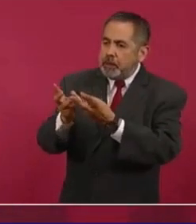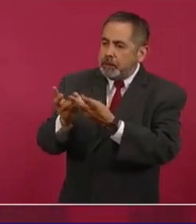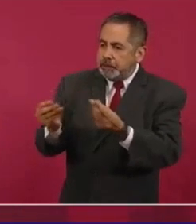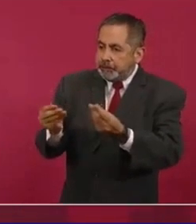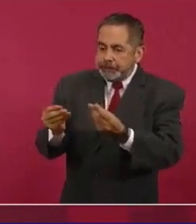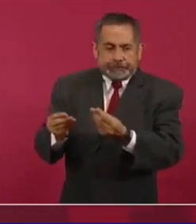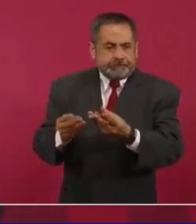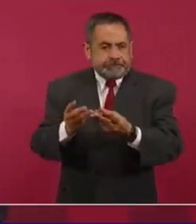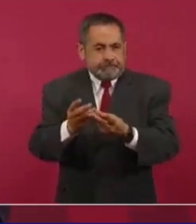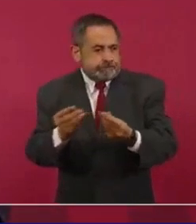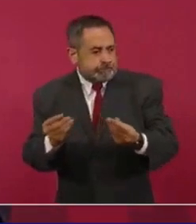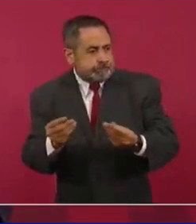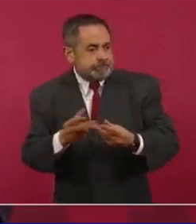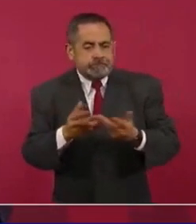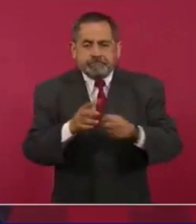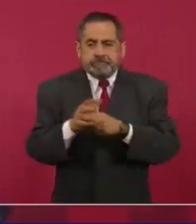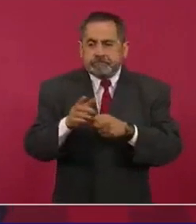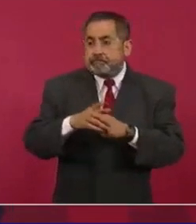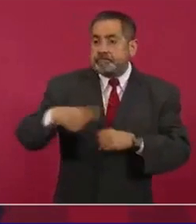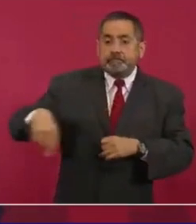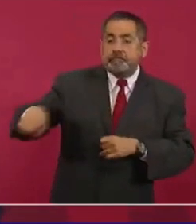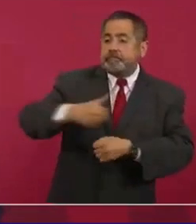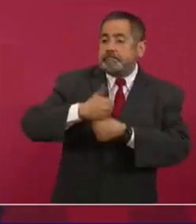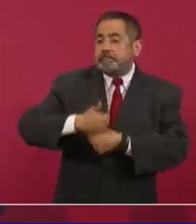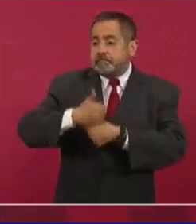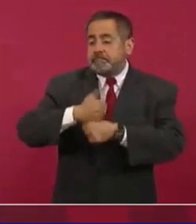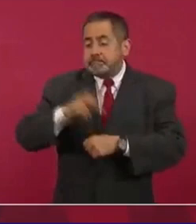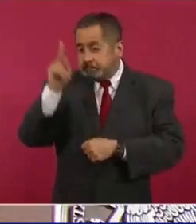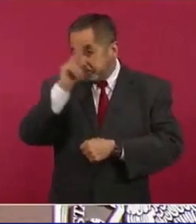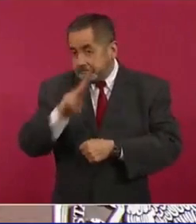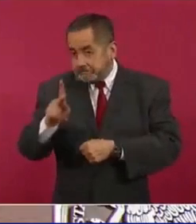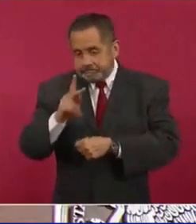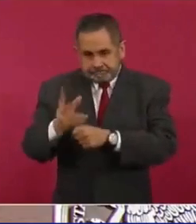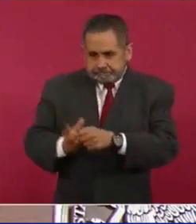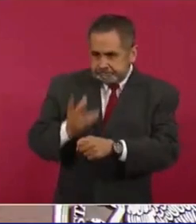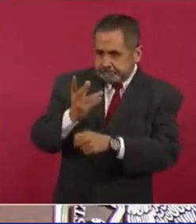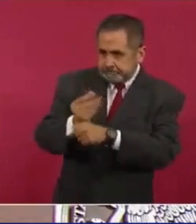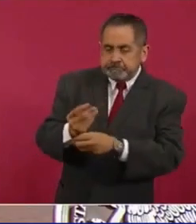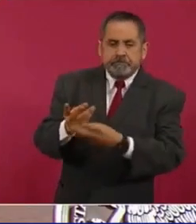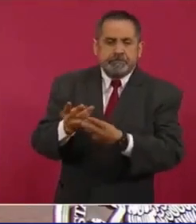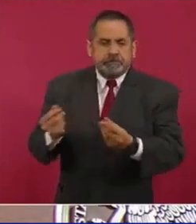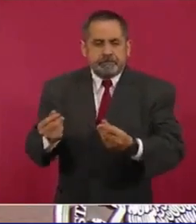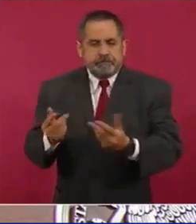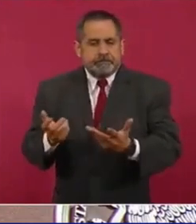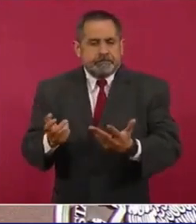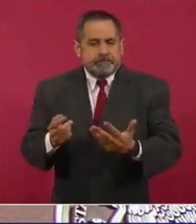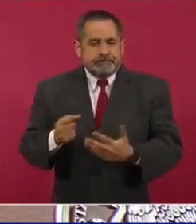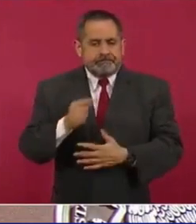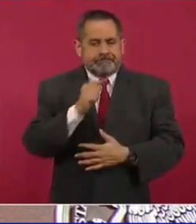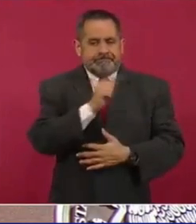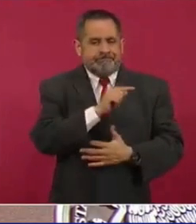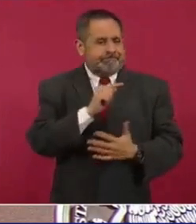gente, de todos,